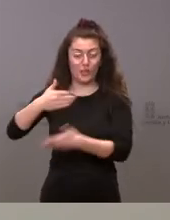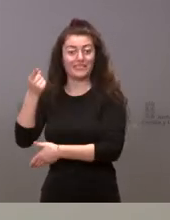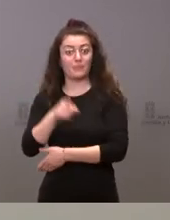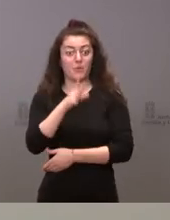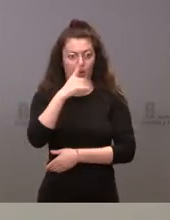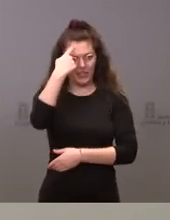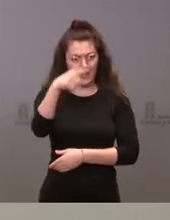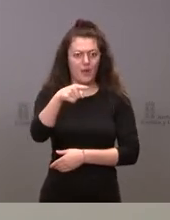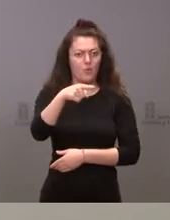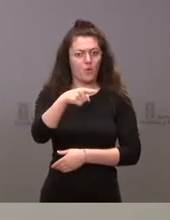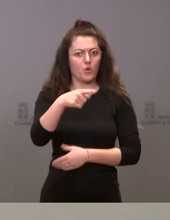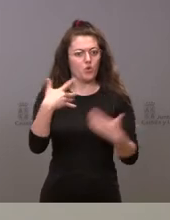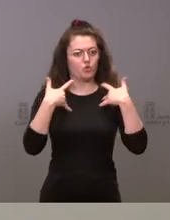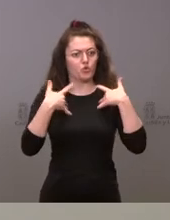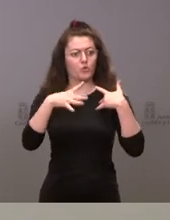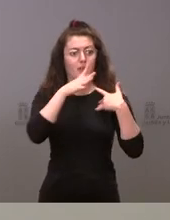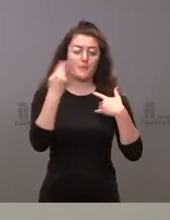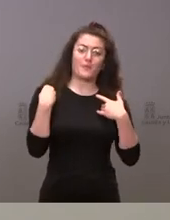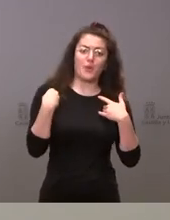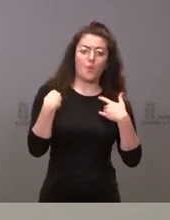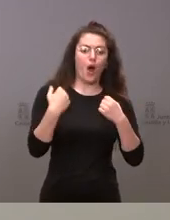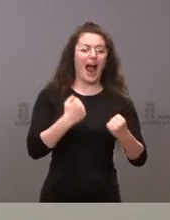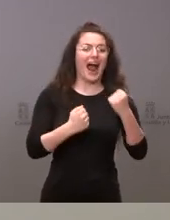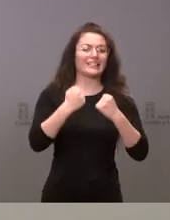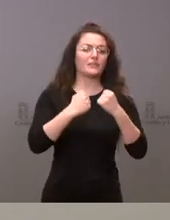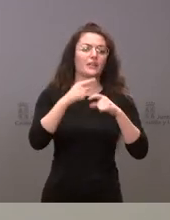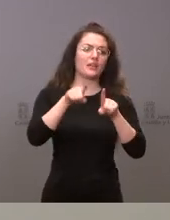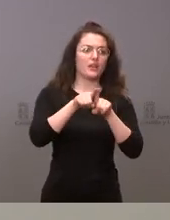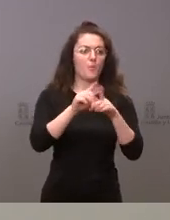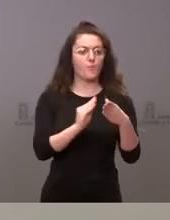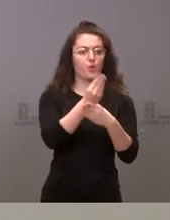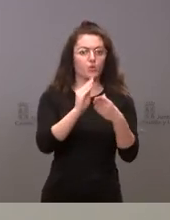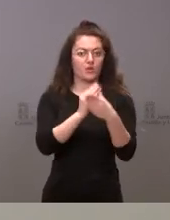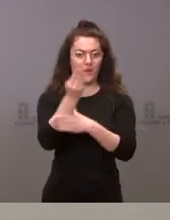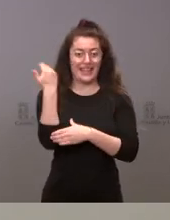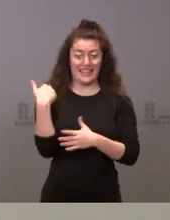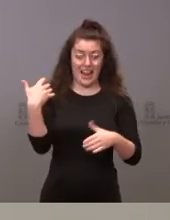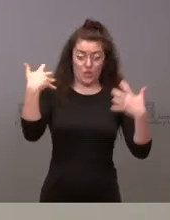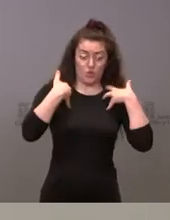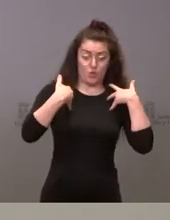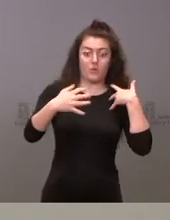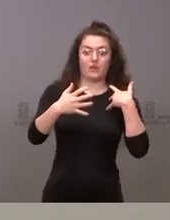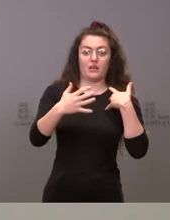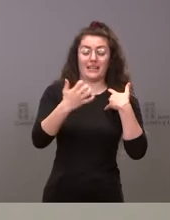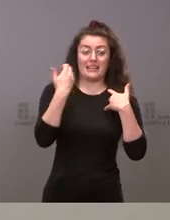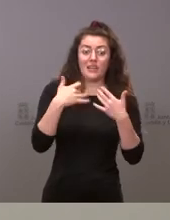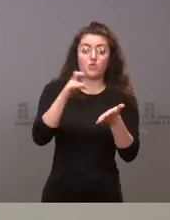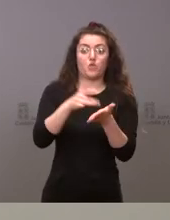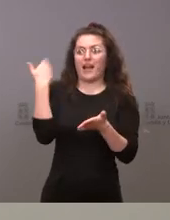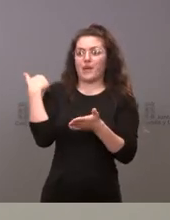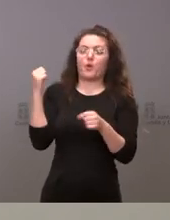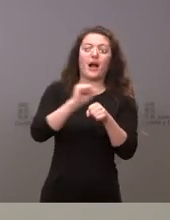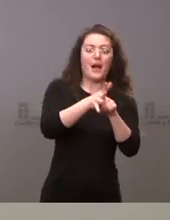ya algunas actividades productivas que lo han pasado mal como consecuencia de algunos materiales durante la pandemia como pueda ser el sector de automóvil sino más